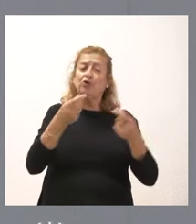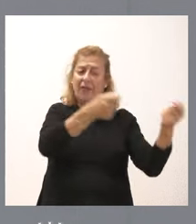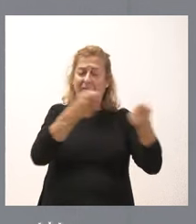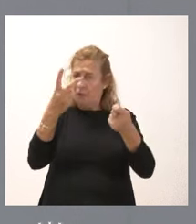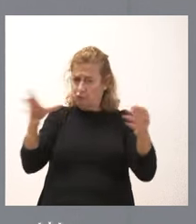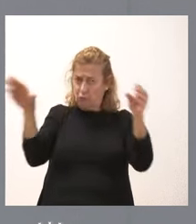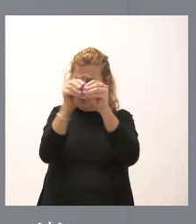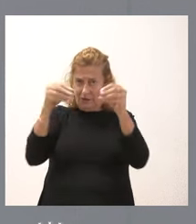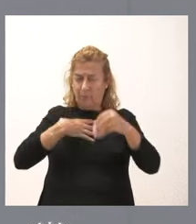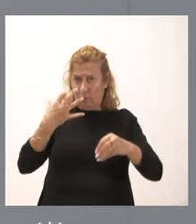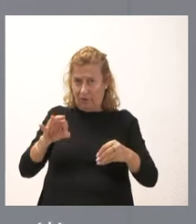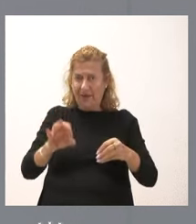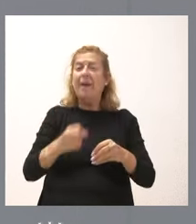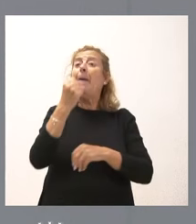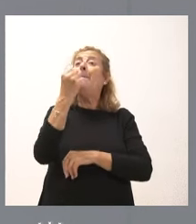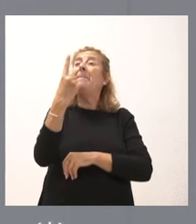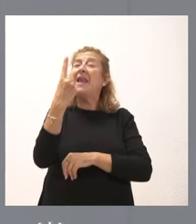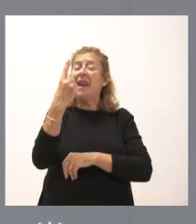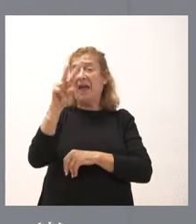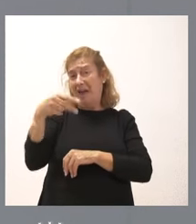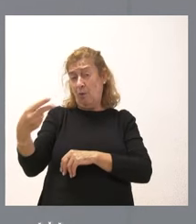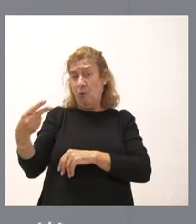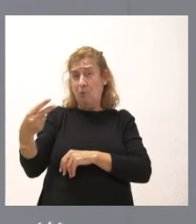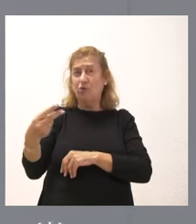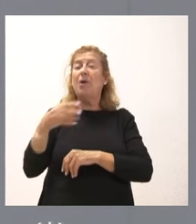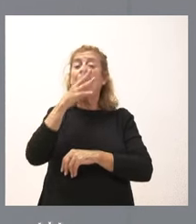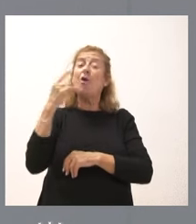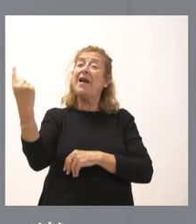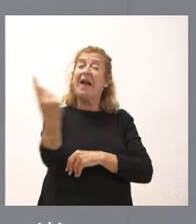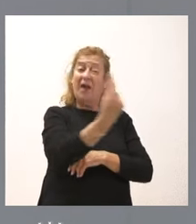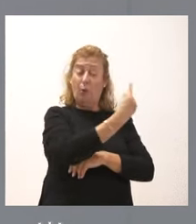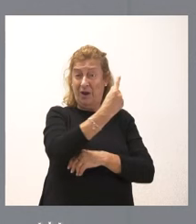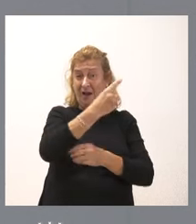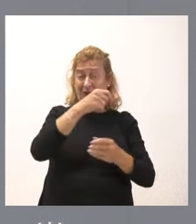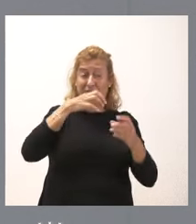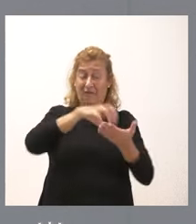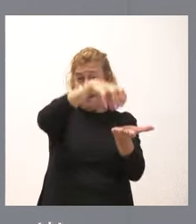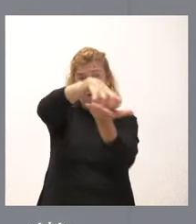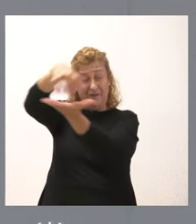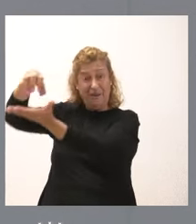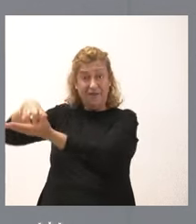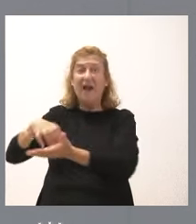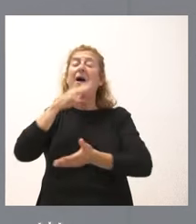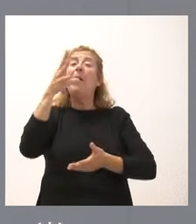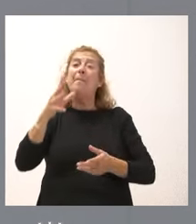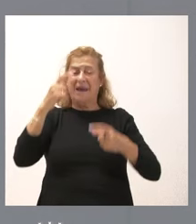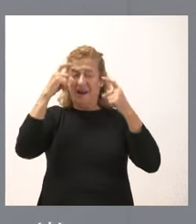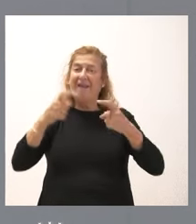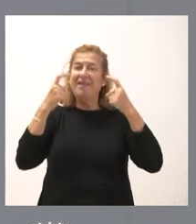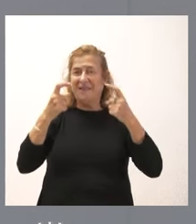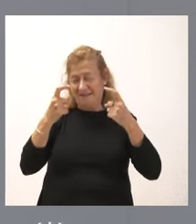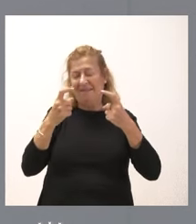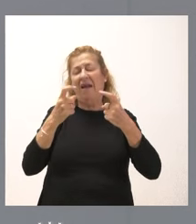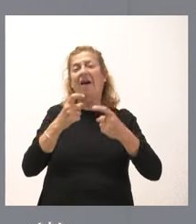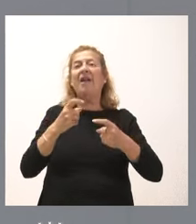Son mil euros por explotación afectada para paliar costes de limpieza,